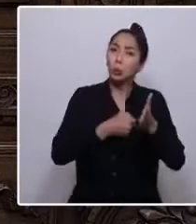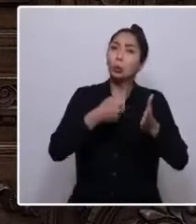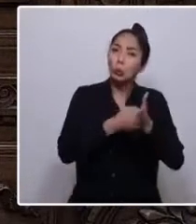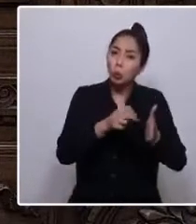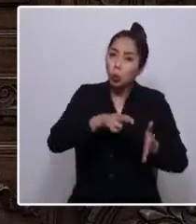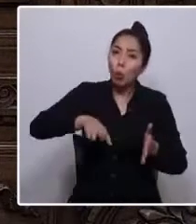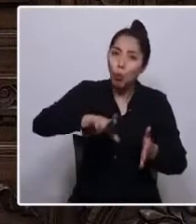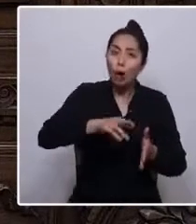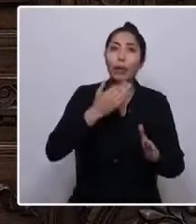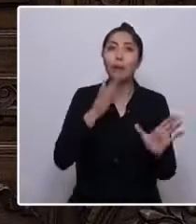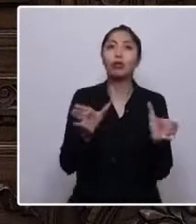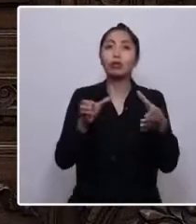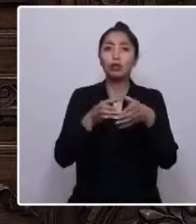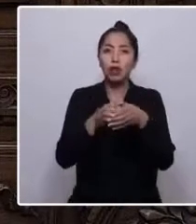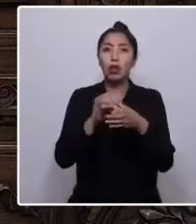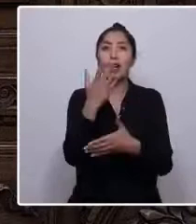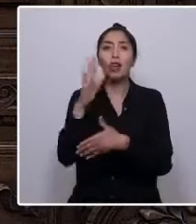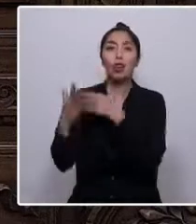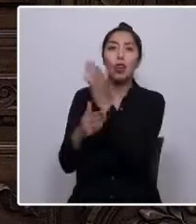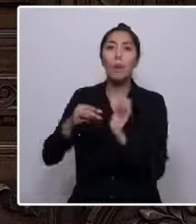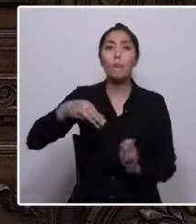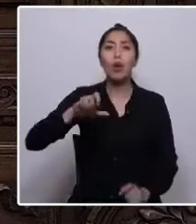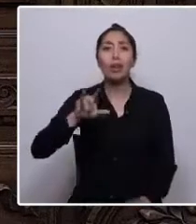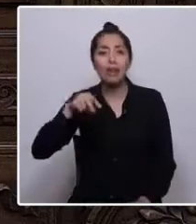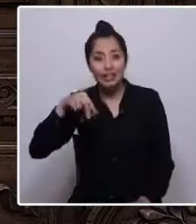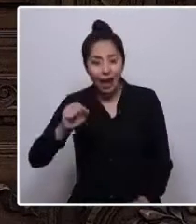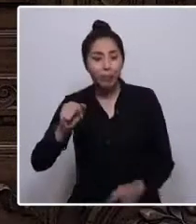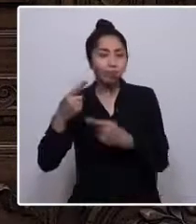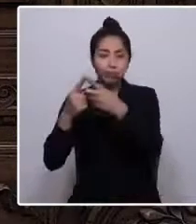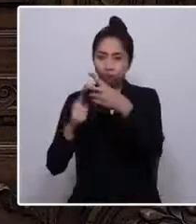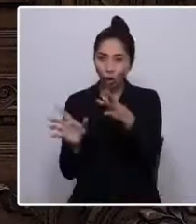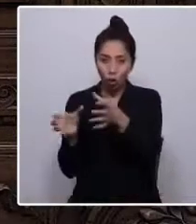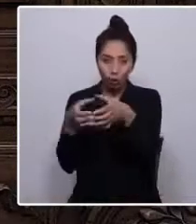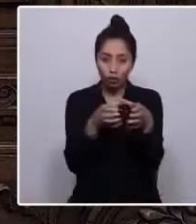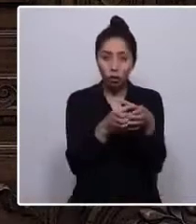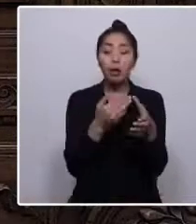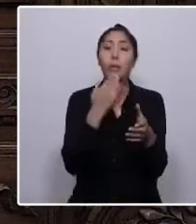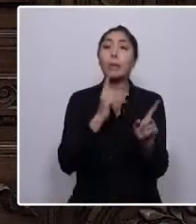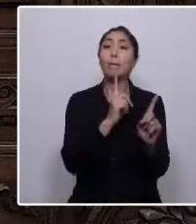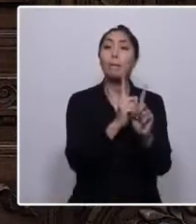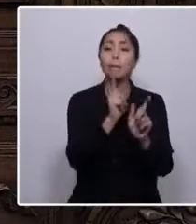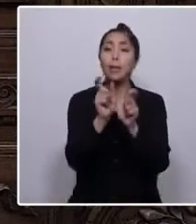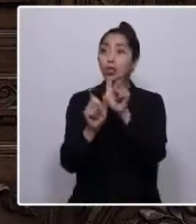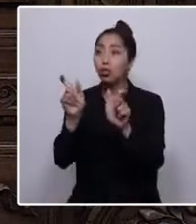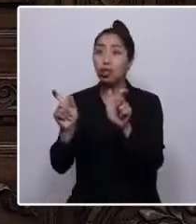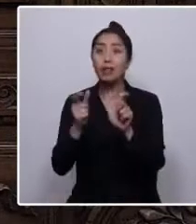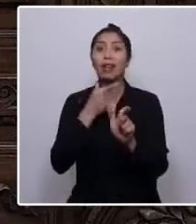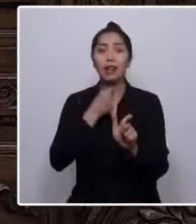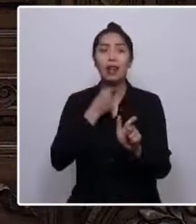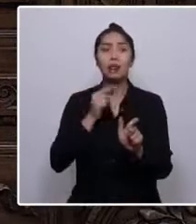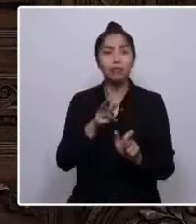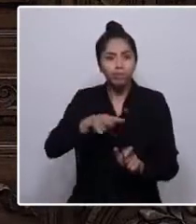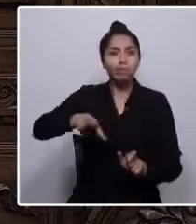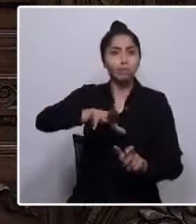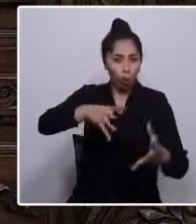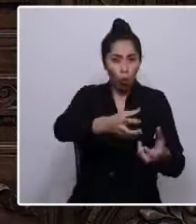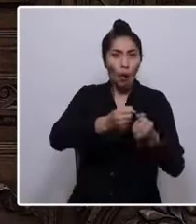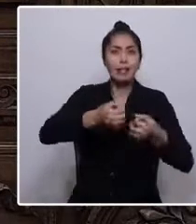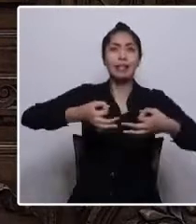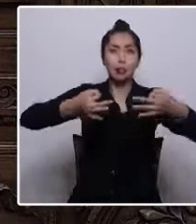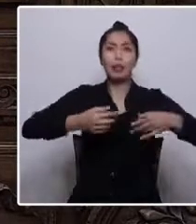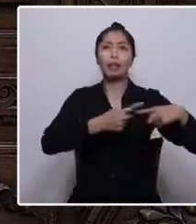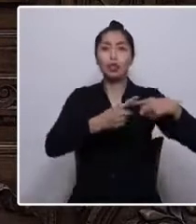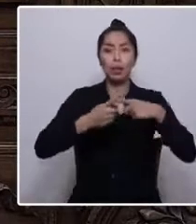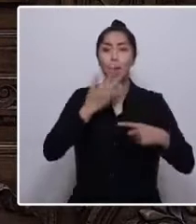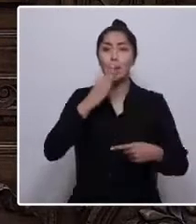Ecológico de Molina, el MAD, Modatima y la Red de Ríos Libres. Con las personas que quieran recuperar la seguridad social y mejorar el sistema de pensiones